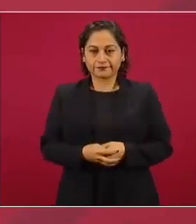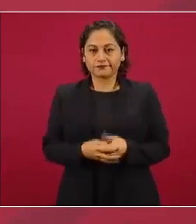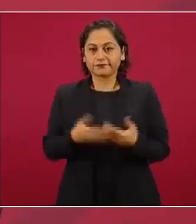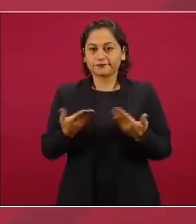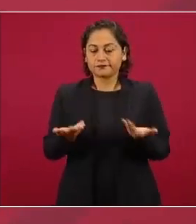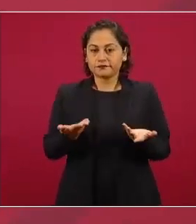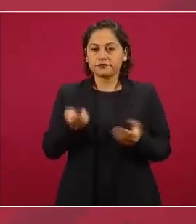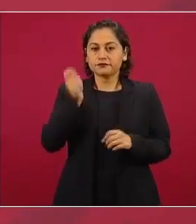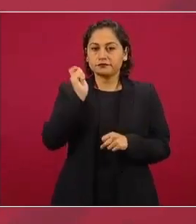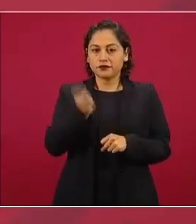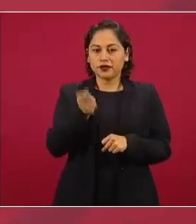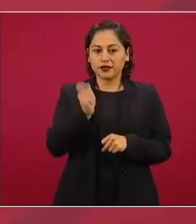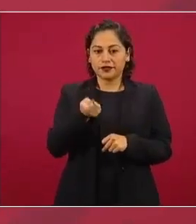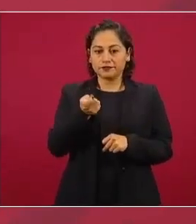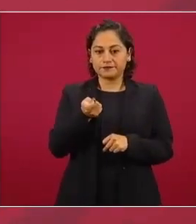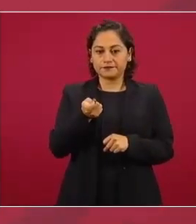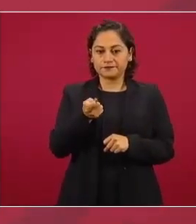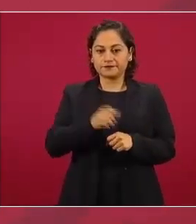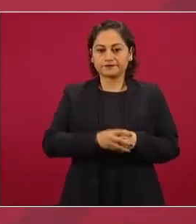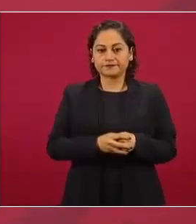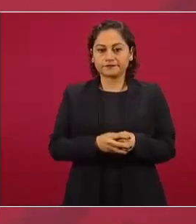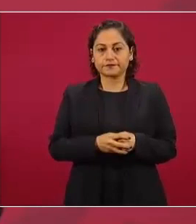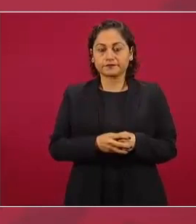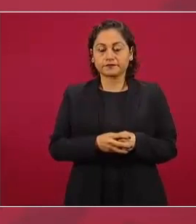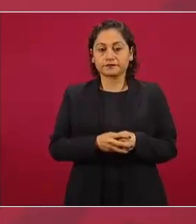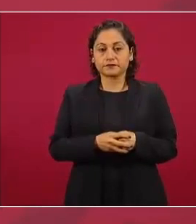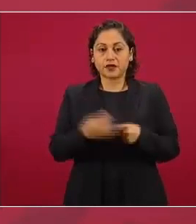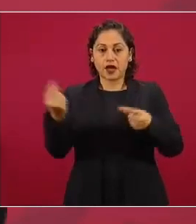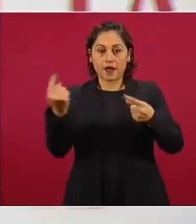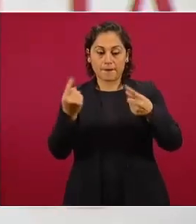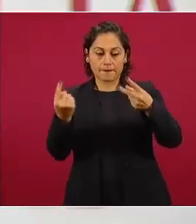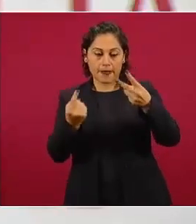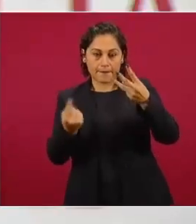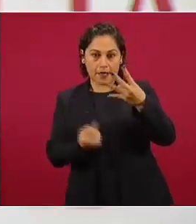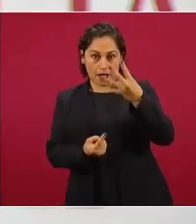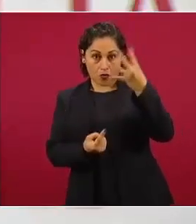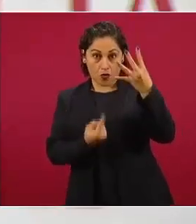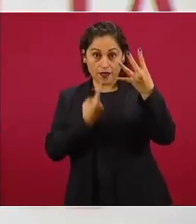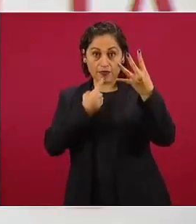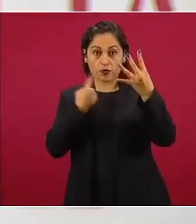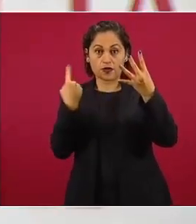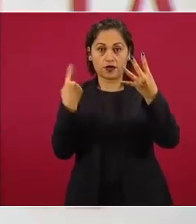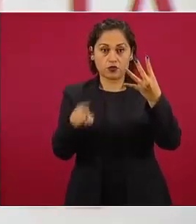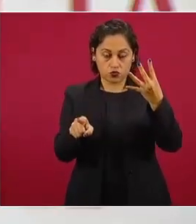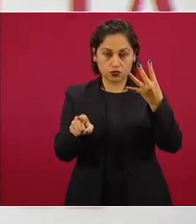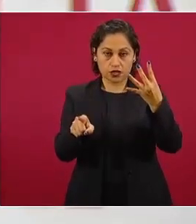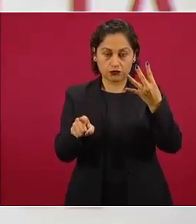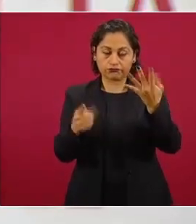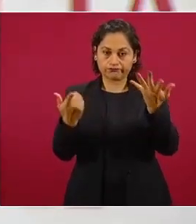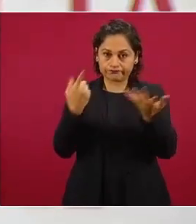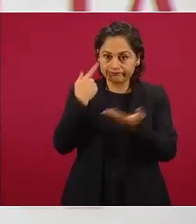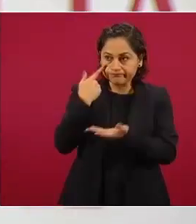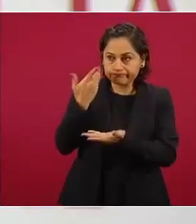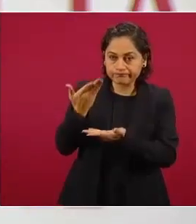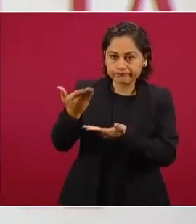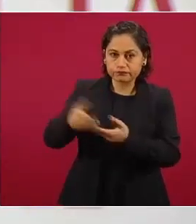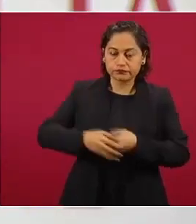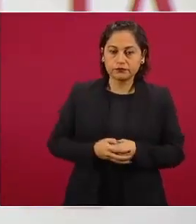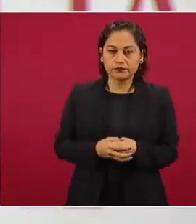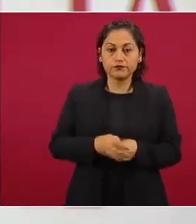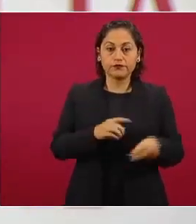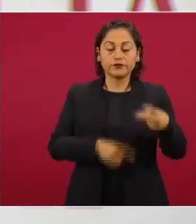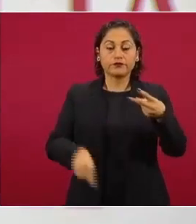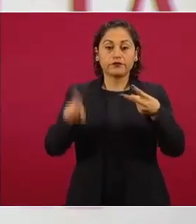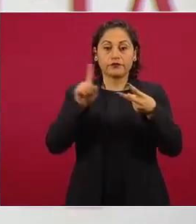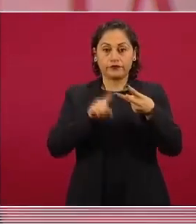cargos presentados los cuatro segundo que bajo